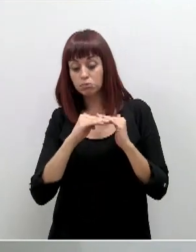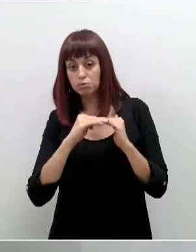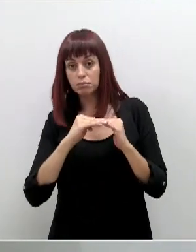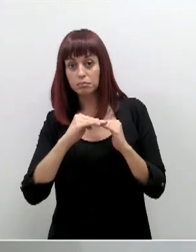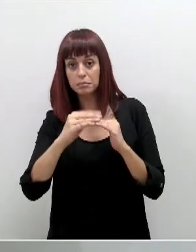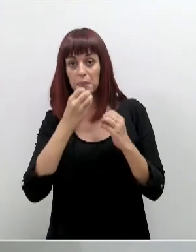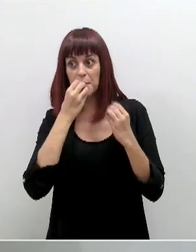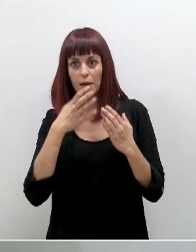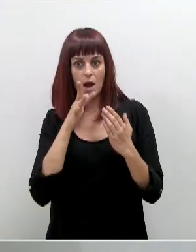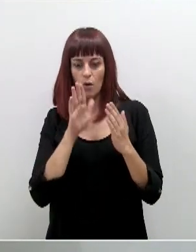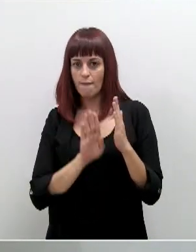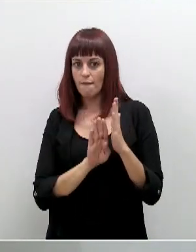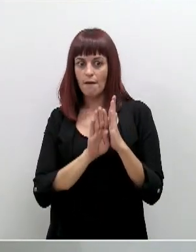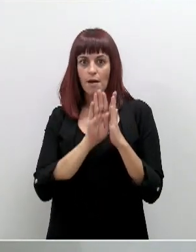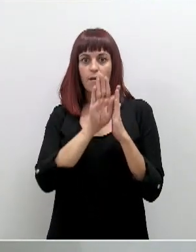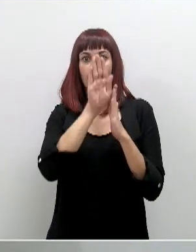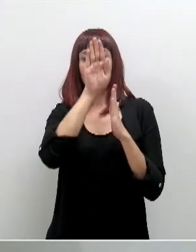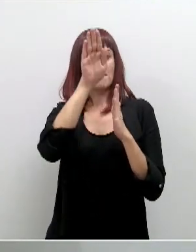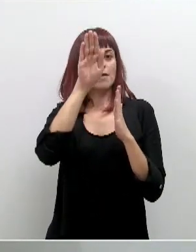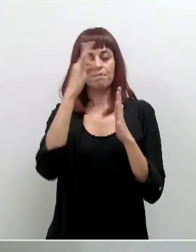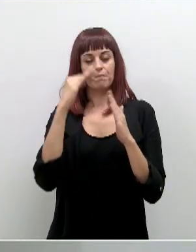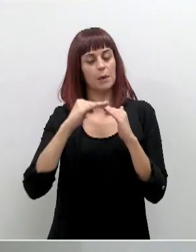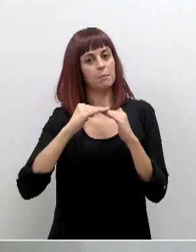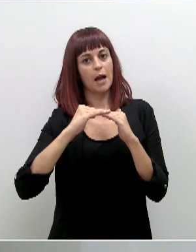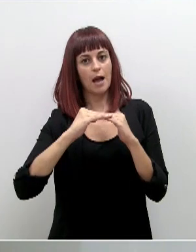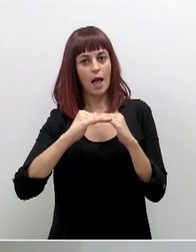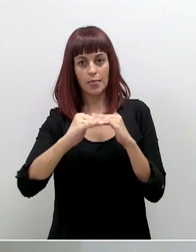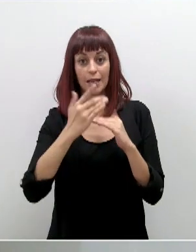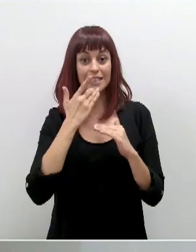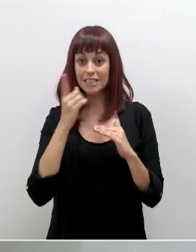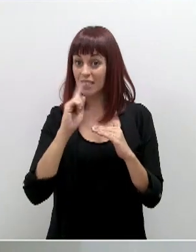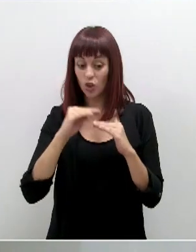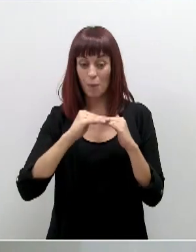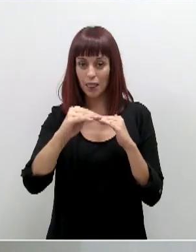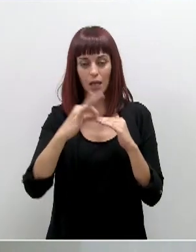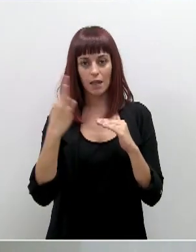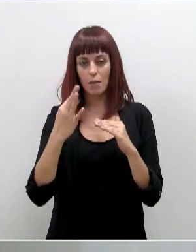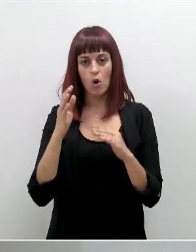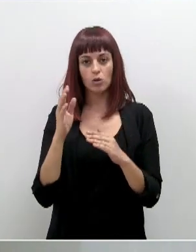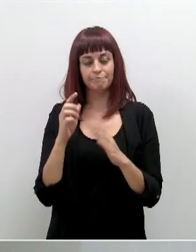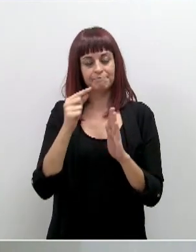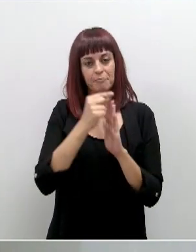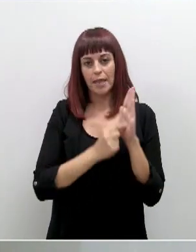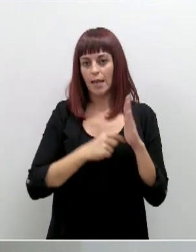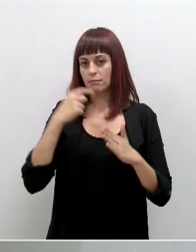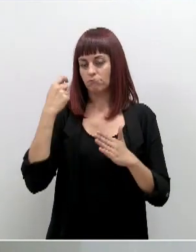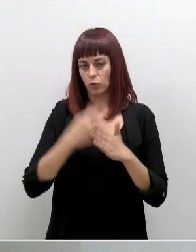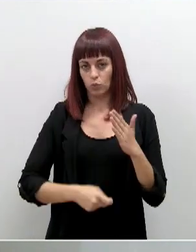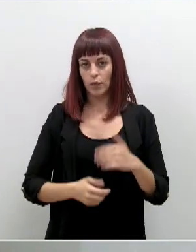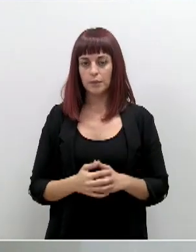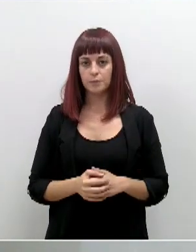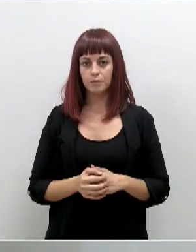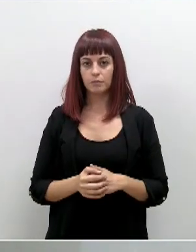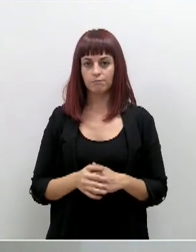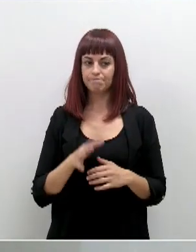la curva con la intensidad que está subiendo, pues mantenemos esta situación sin haber que tomar medidas más enérgicas. Yo creo que los umbrales